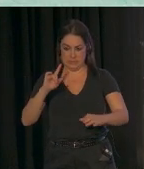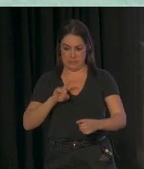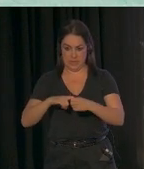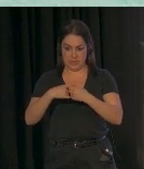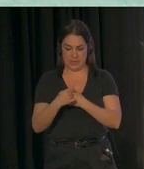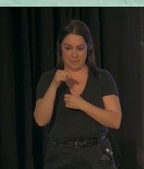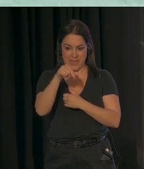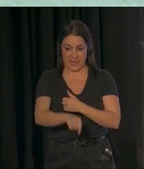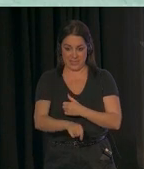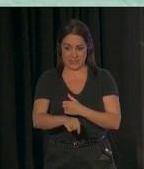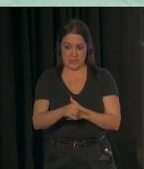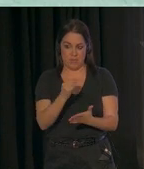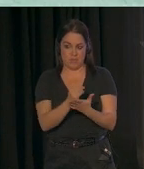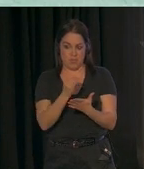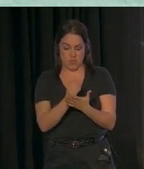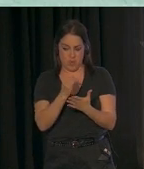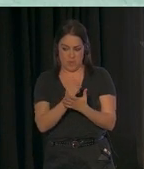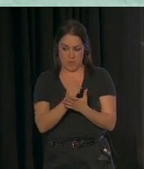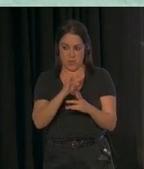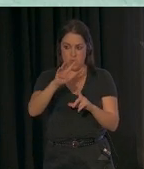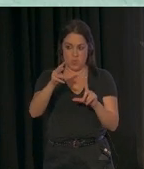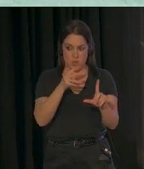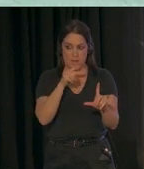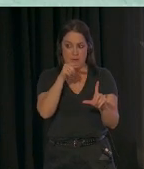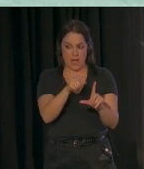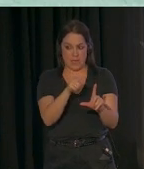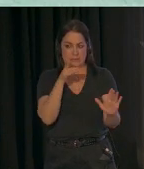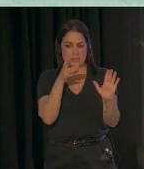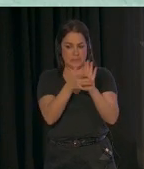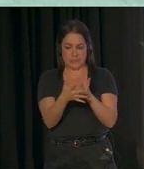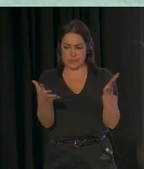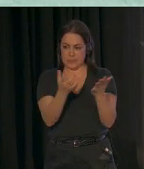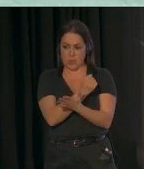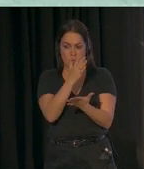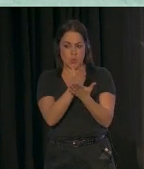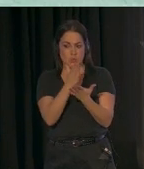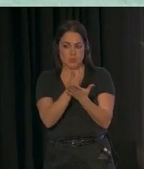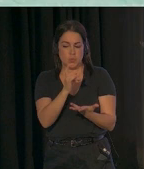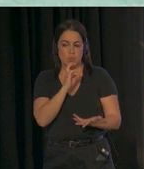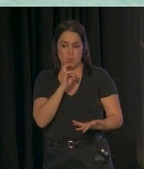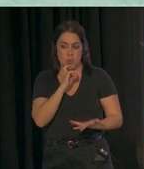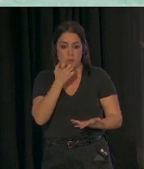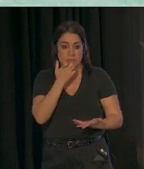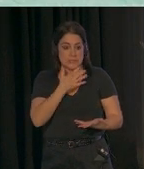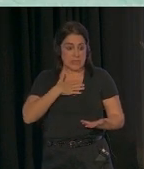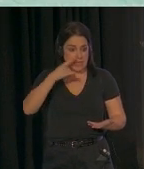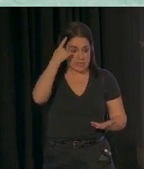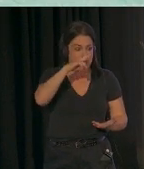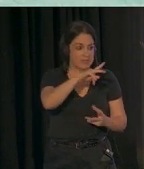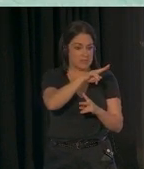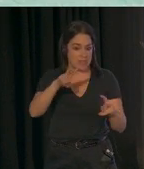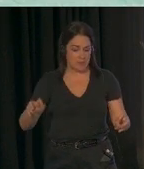este ensayo. Hay un sitio web que describe un poco este estudio de investigación, si queréis saber un poquito más sobre el tema.